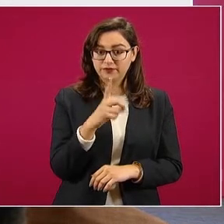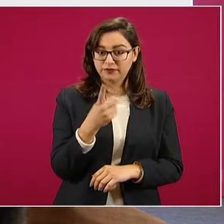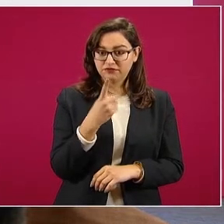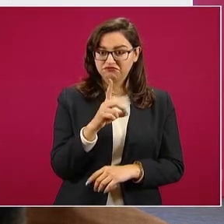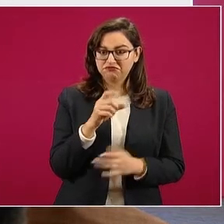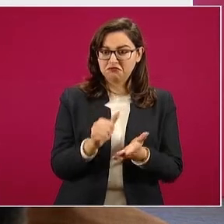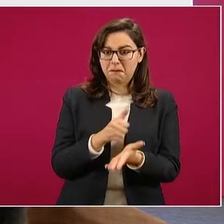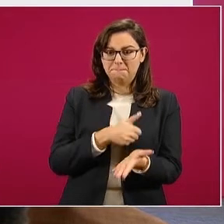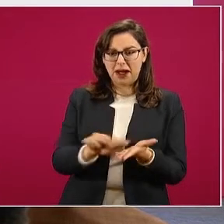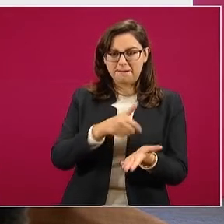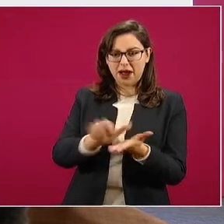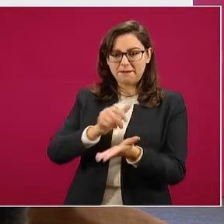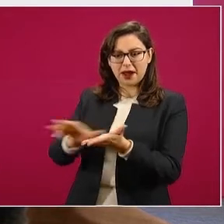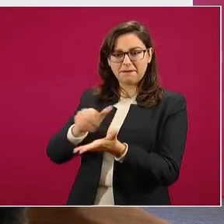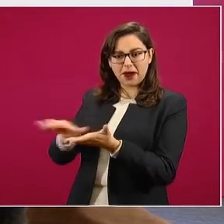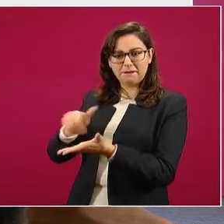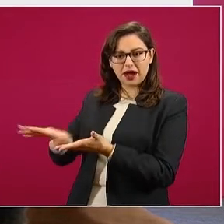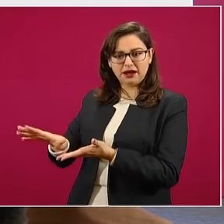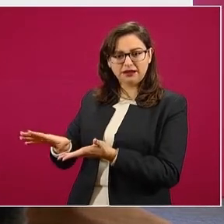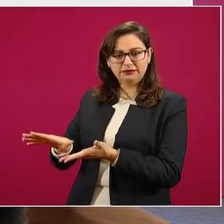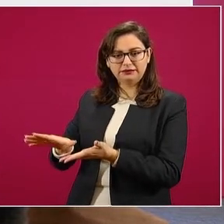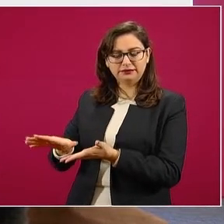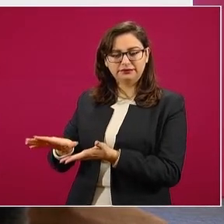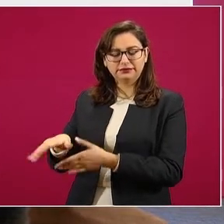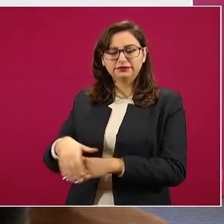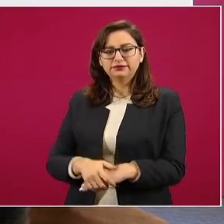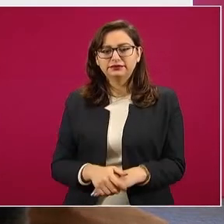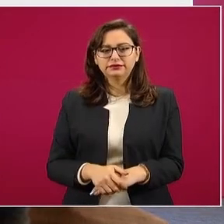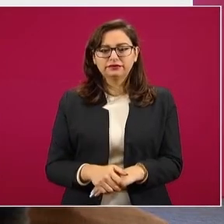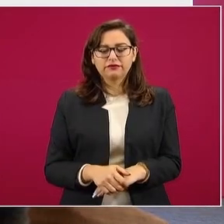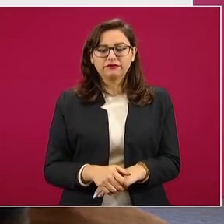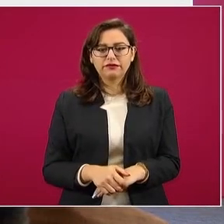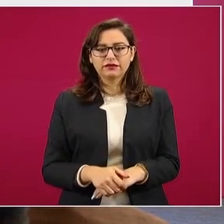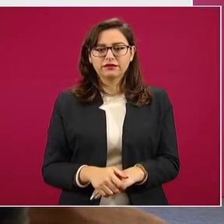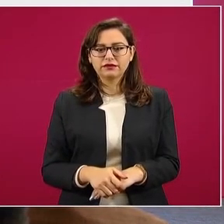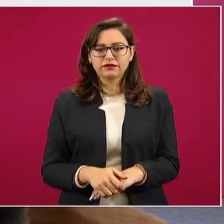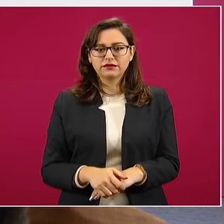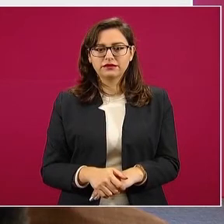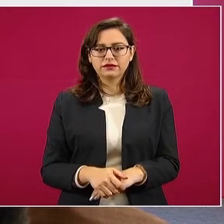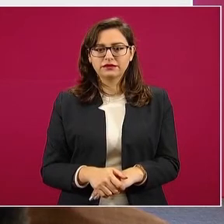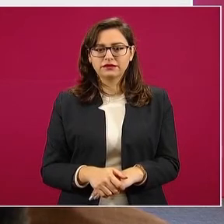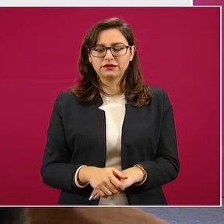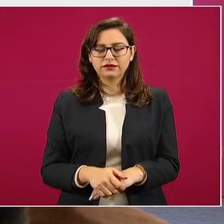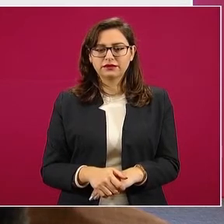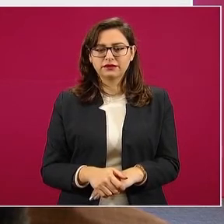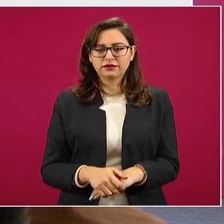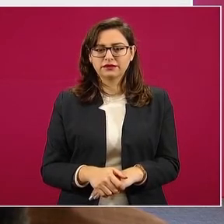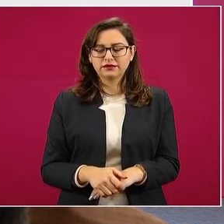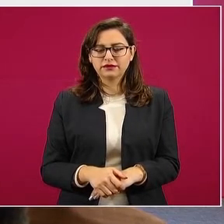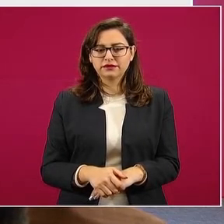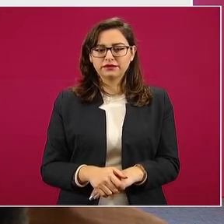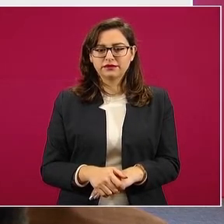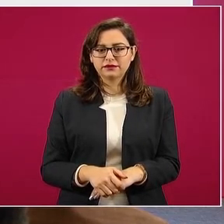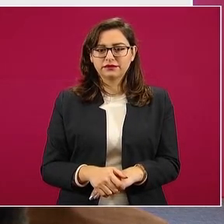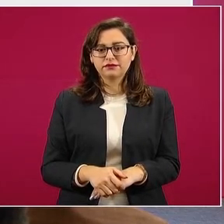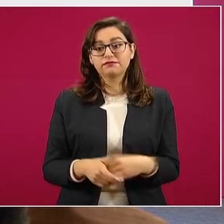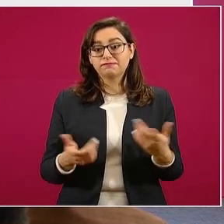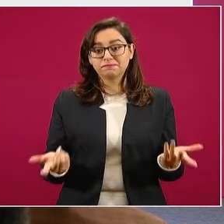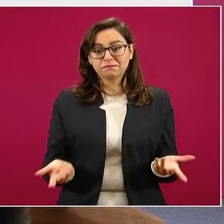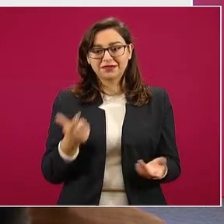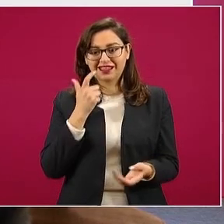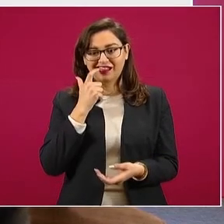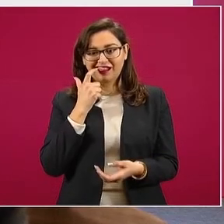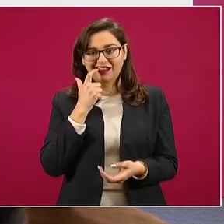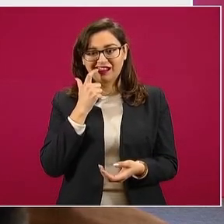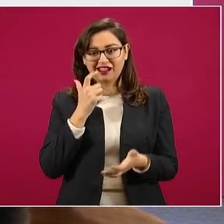de empleo, que es una maniobra, ¿qué